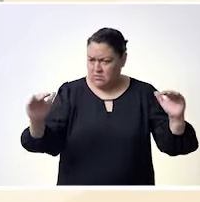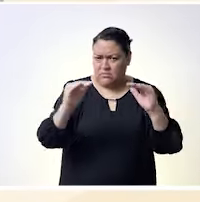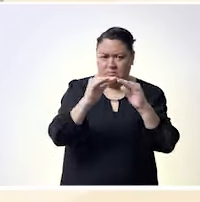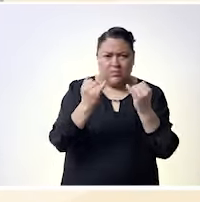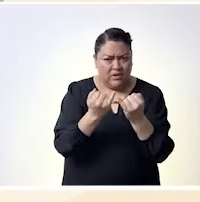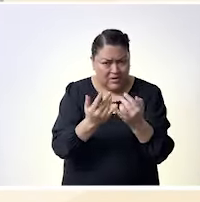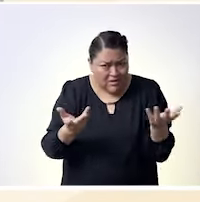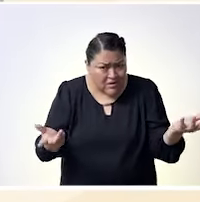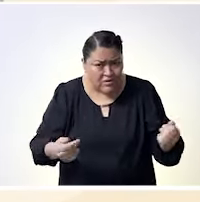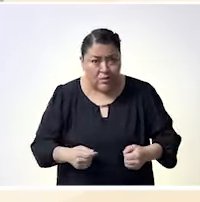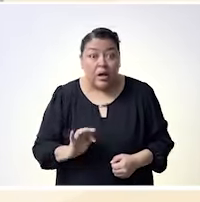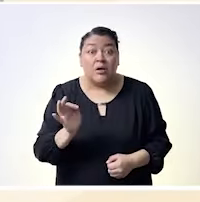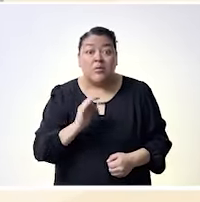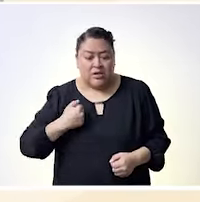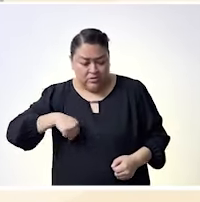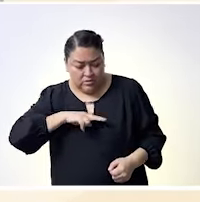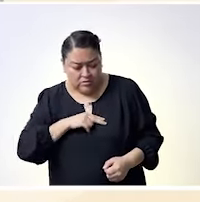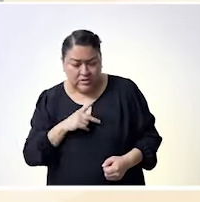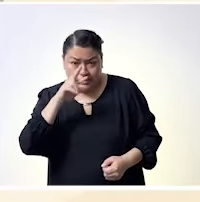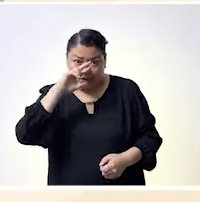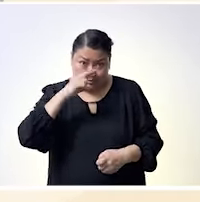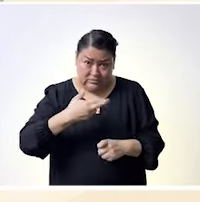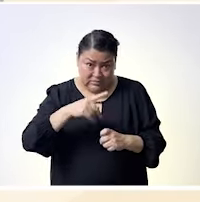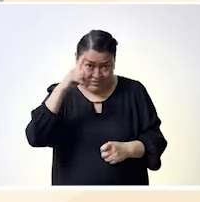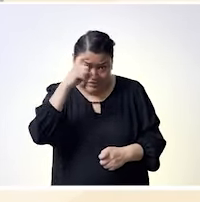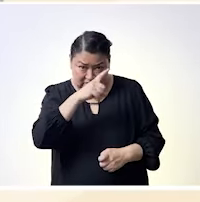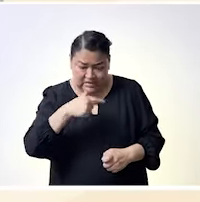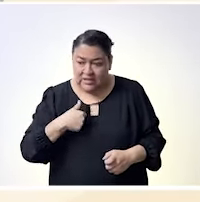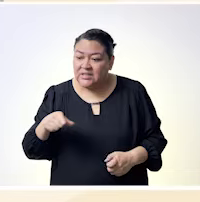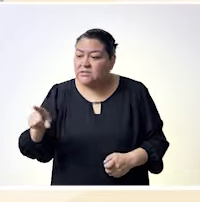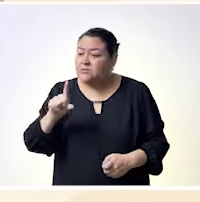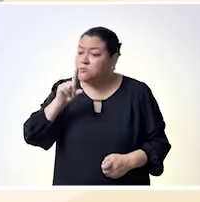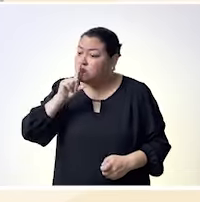espacios en los mismos puestos en los mismos